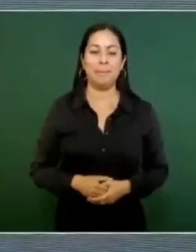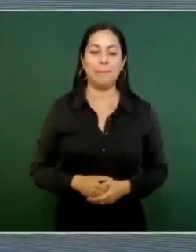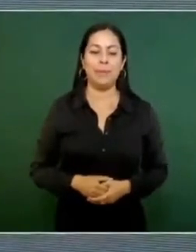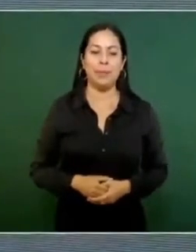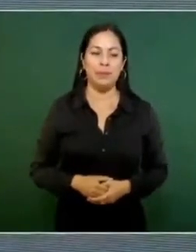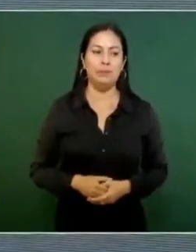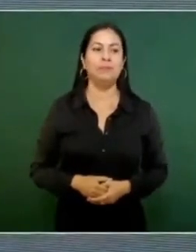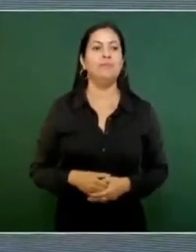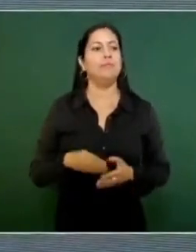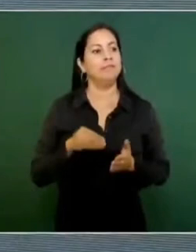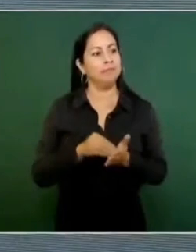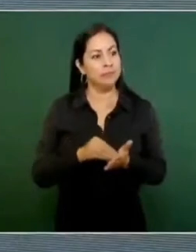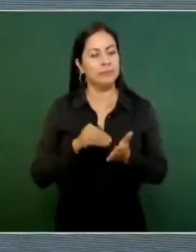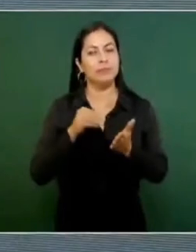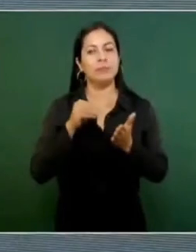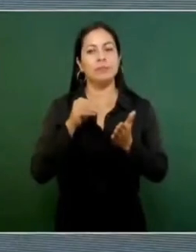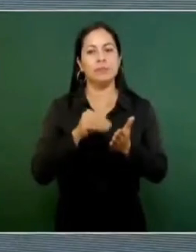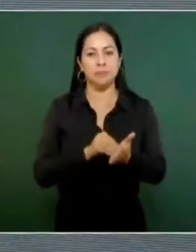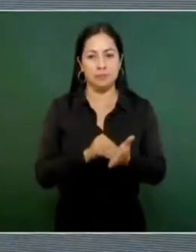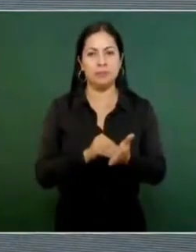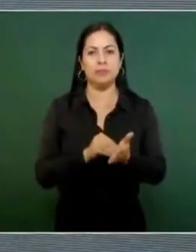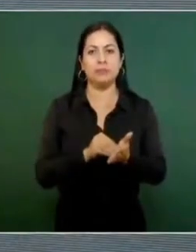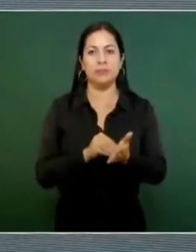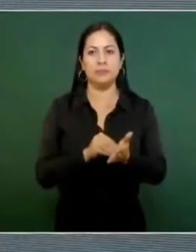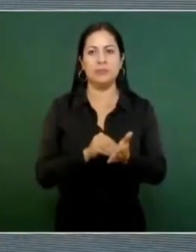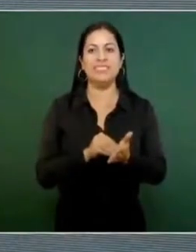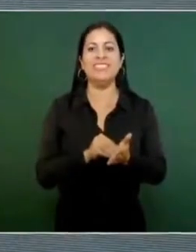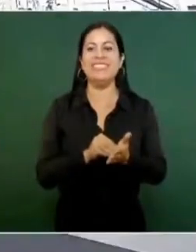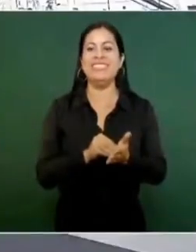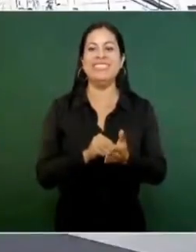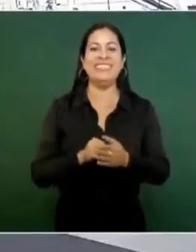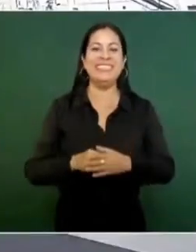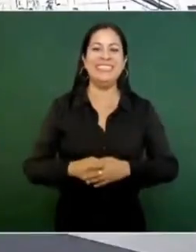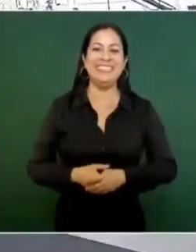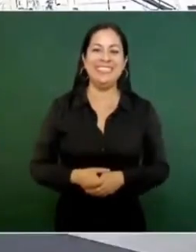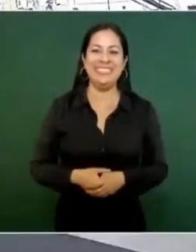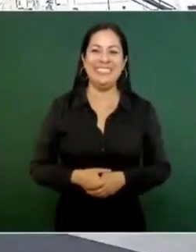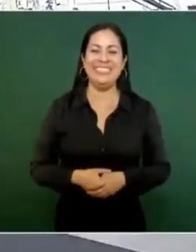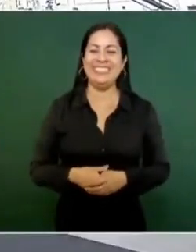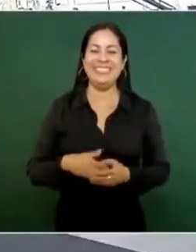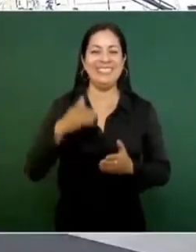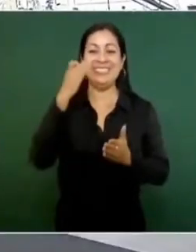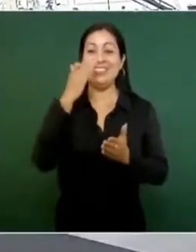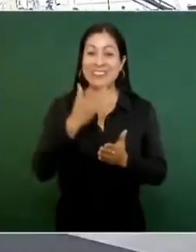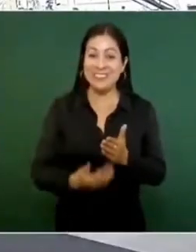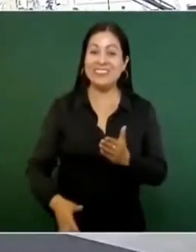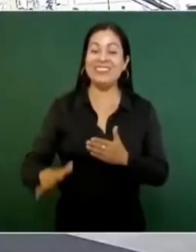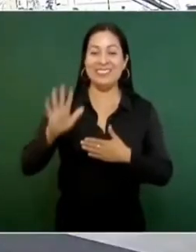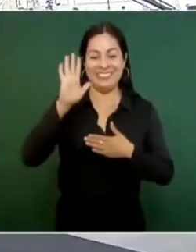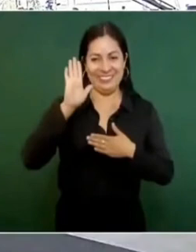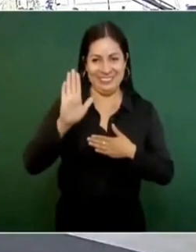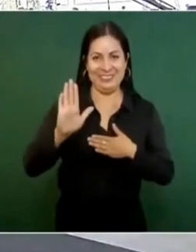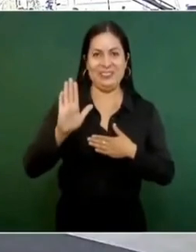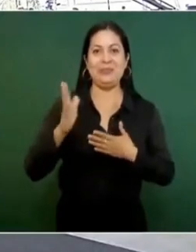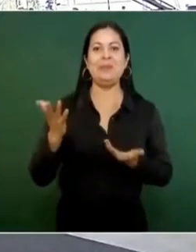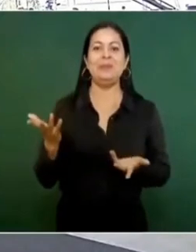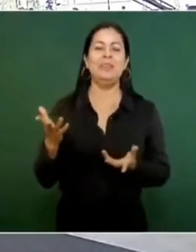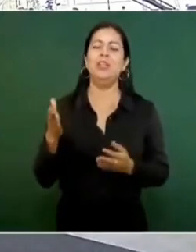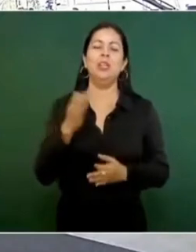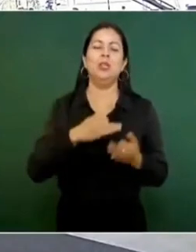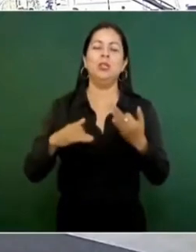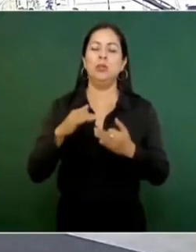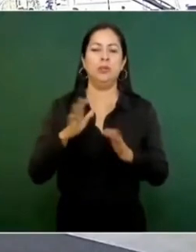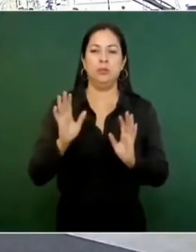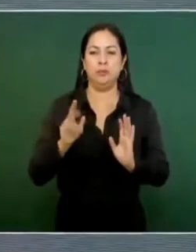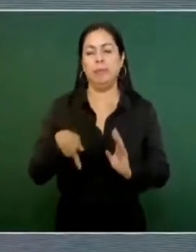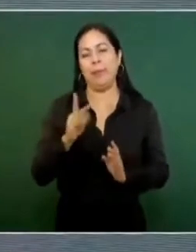todavía quedaron esos compromisos ahí, no todos los casos,